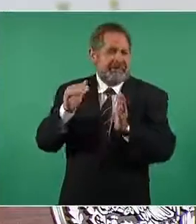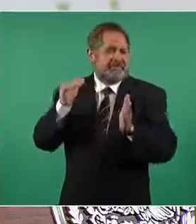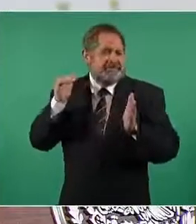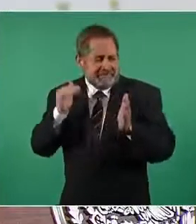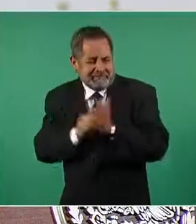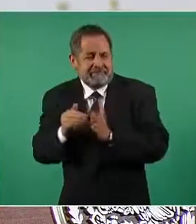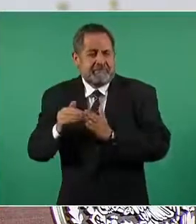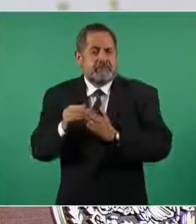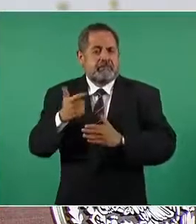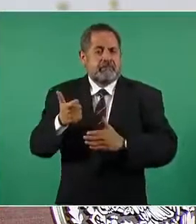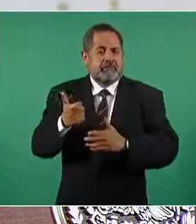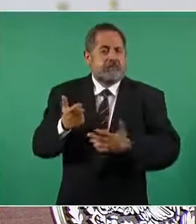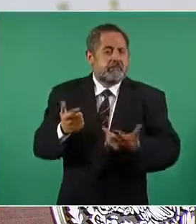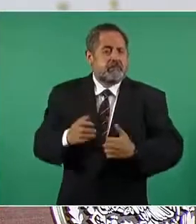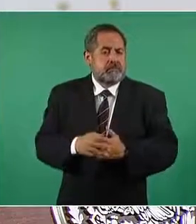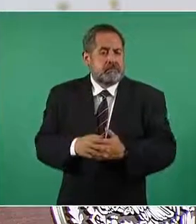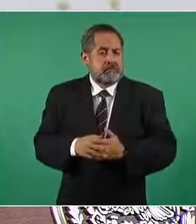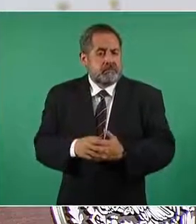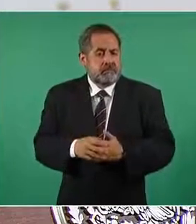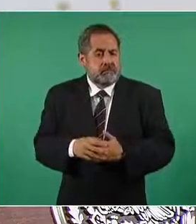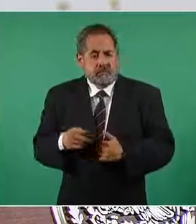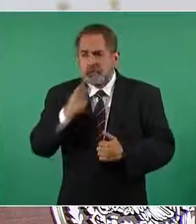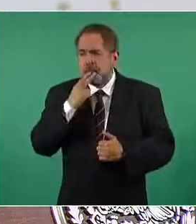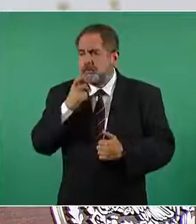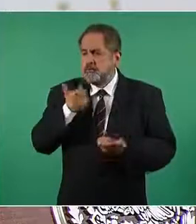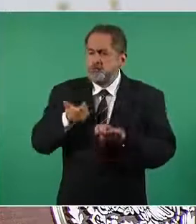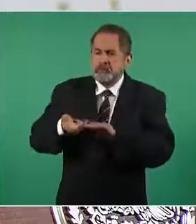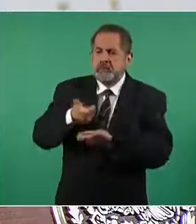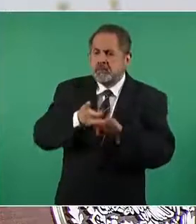millones de pesos